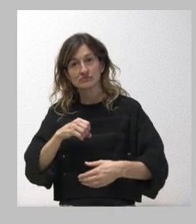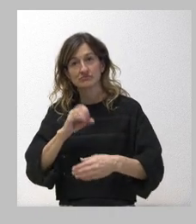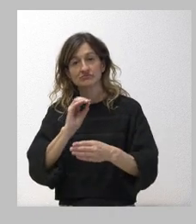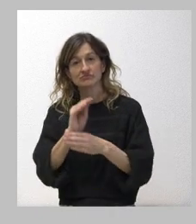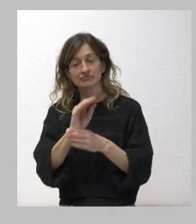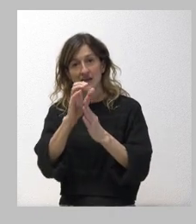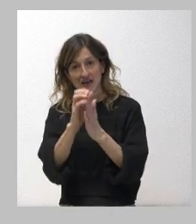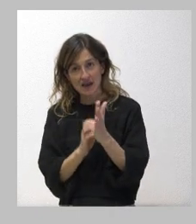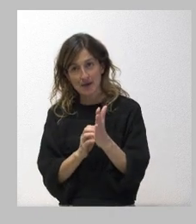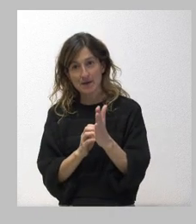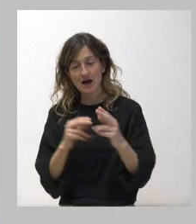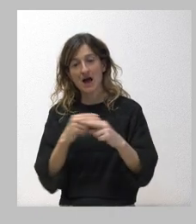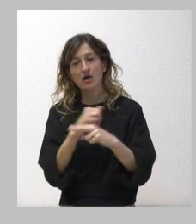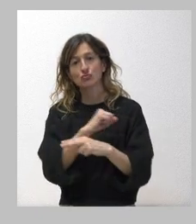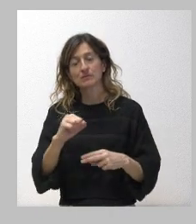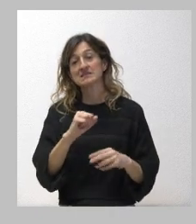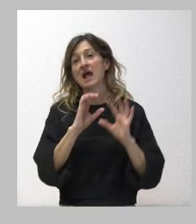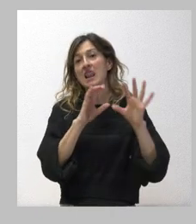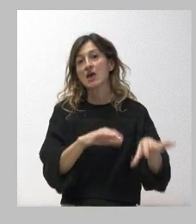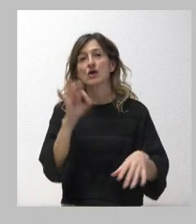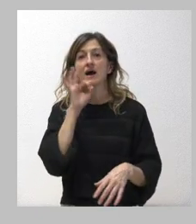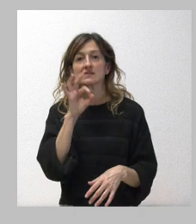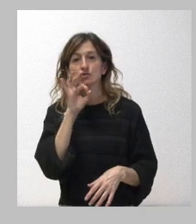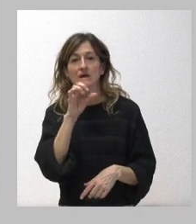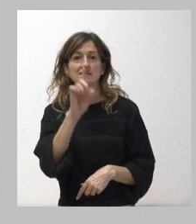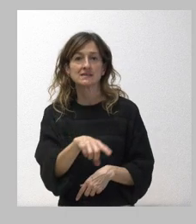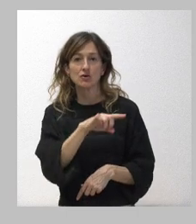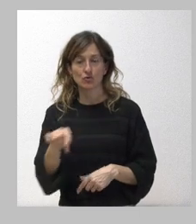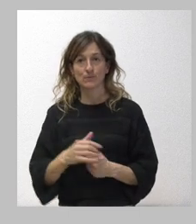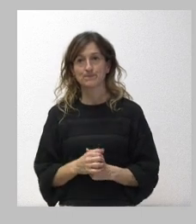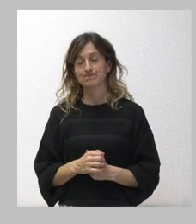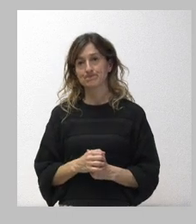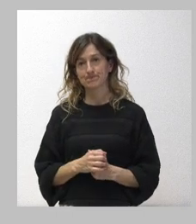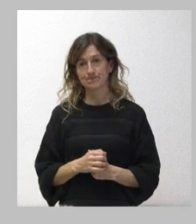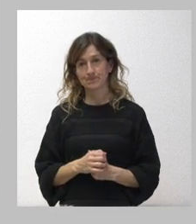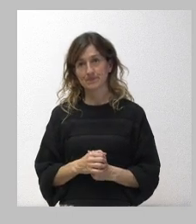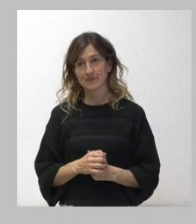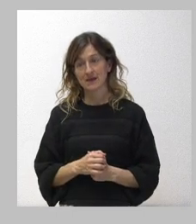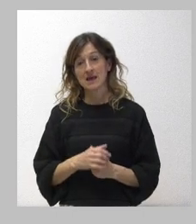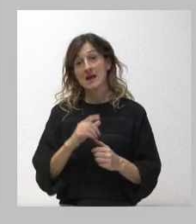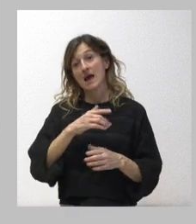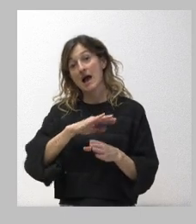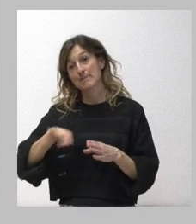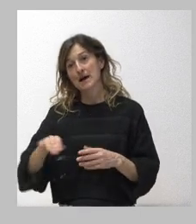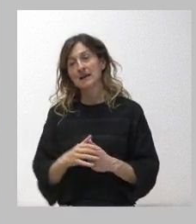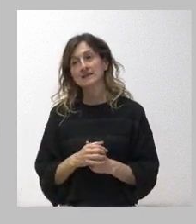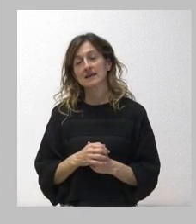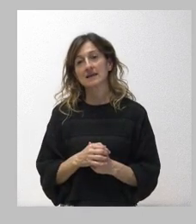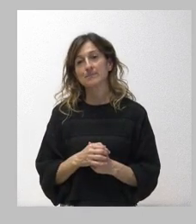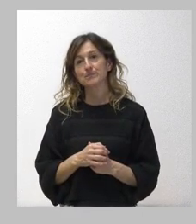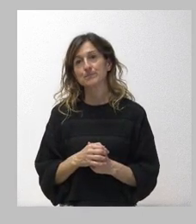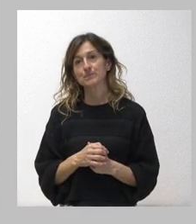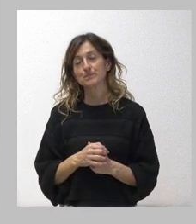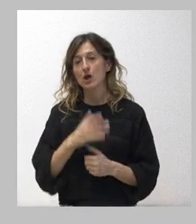la autopista León-Astorga. Y también, aparte, se dio a conocer